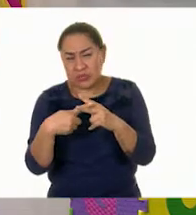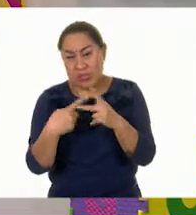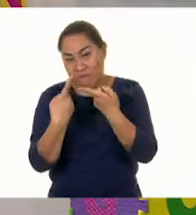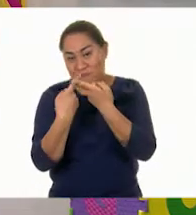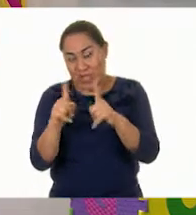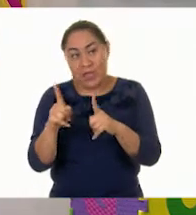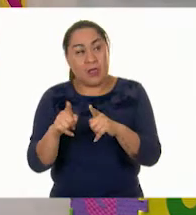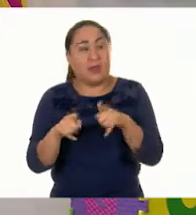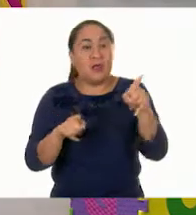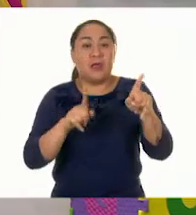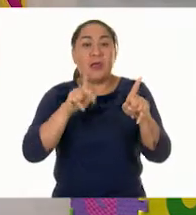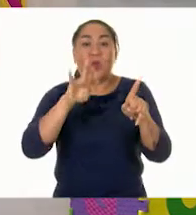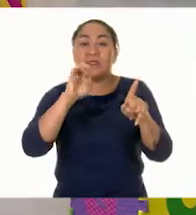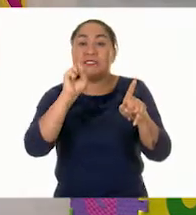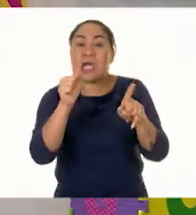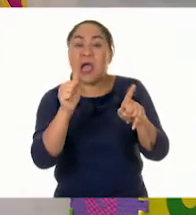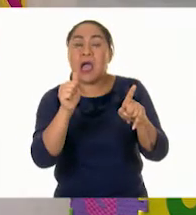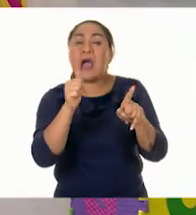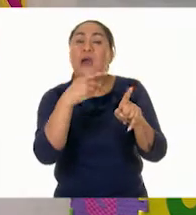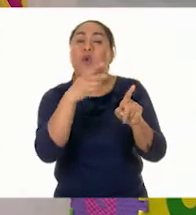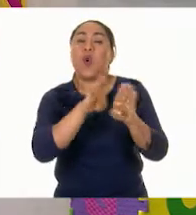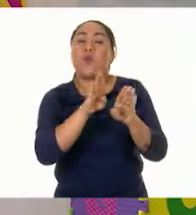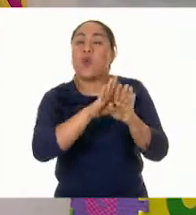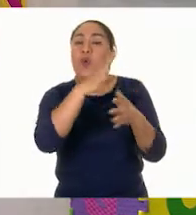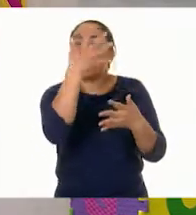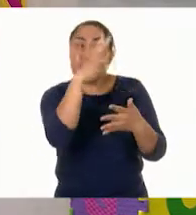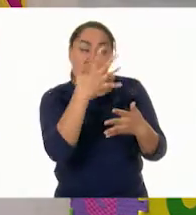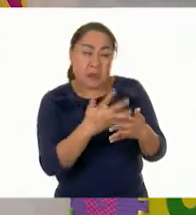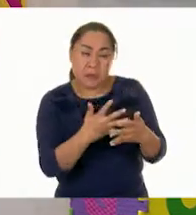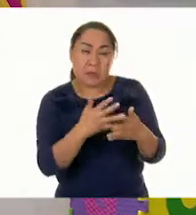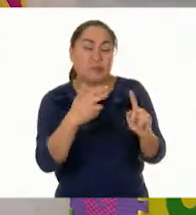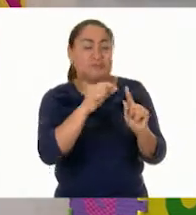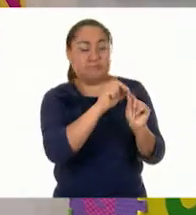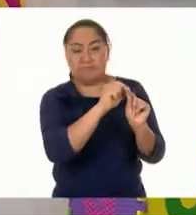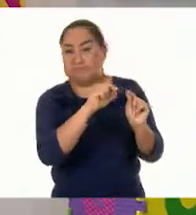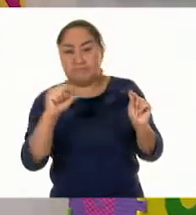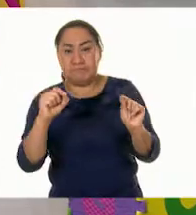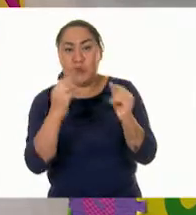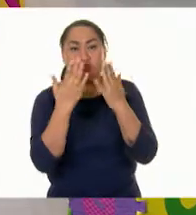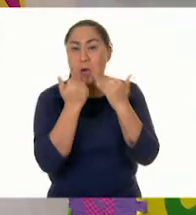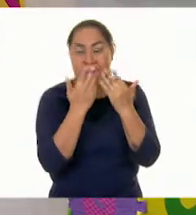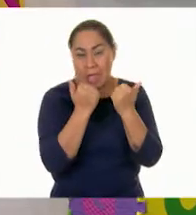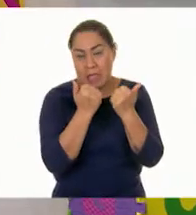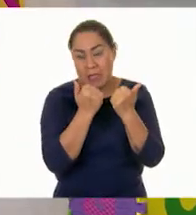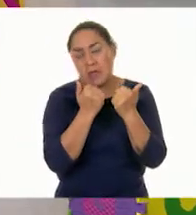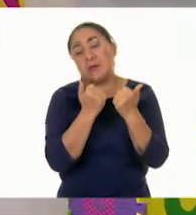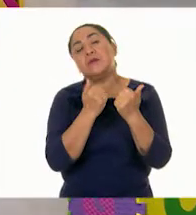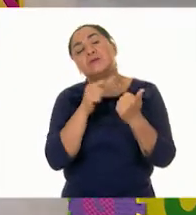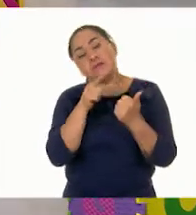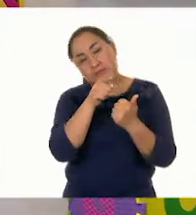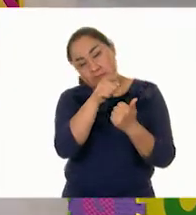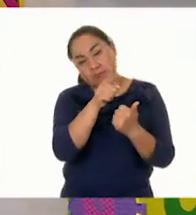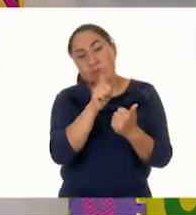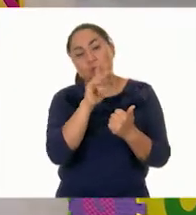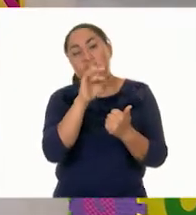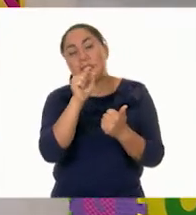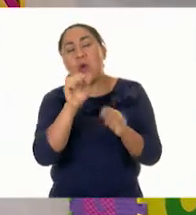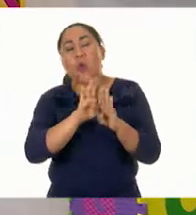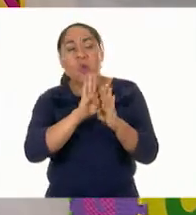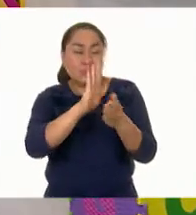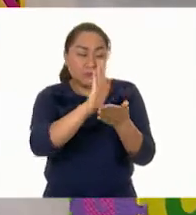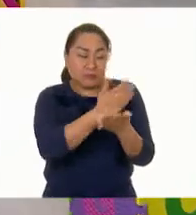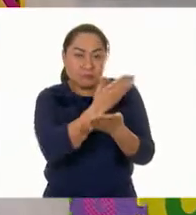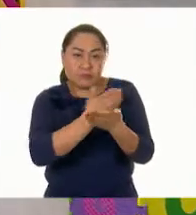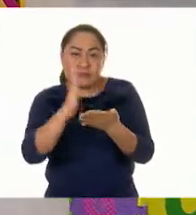Luisa trabaja con su método, pero hacen lo mismo. Dividir las decenas y las